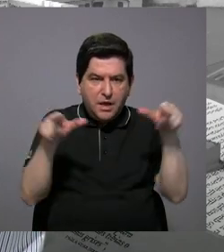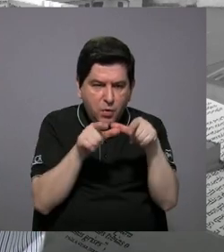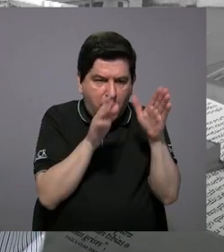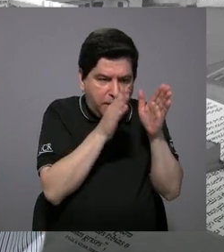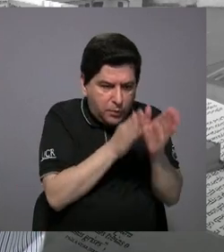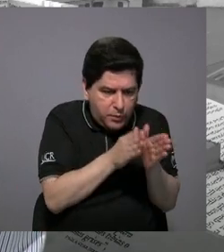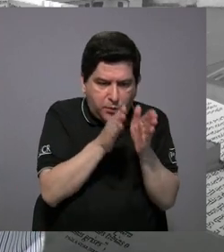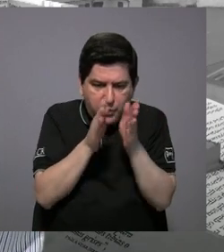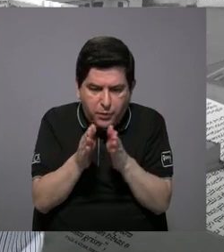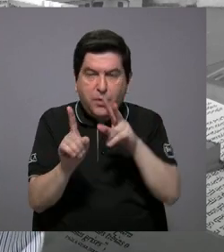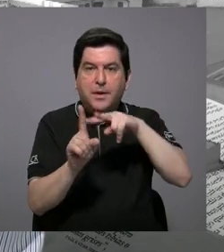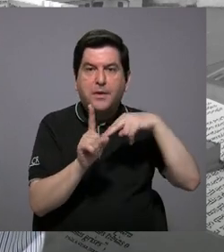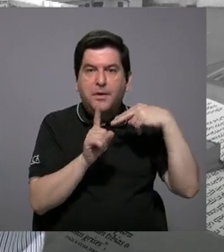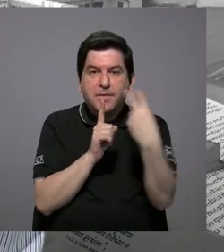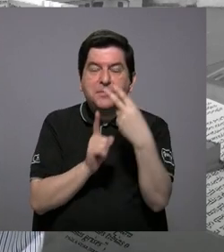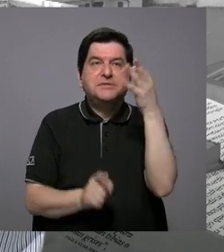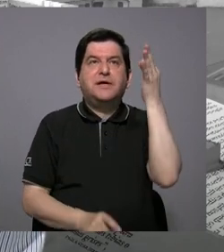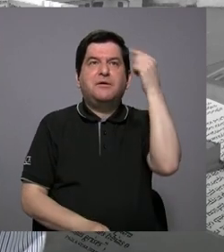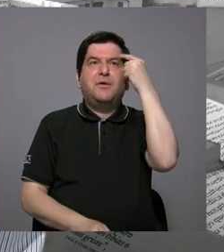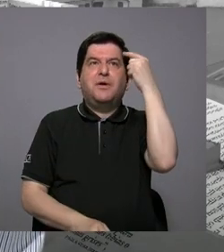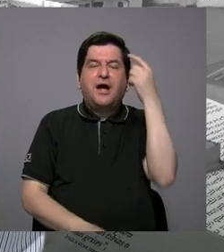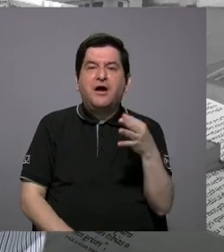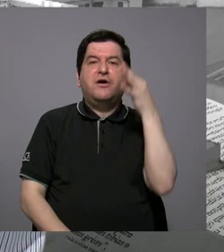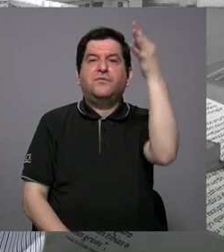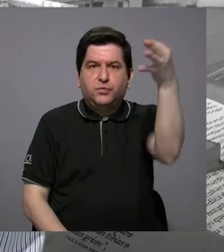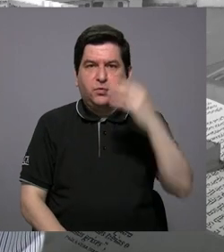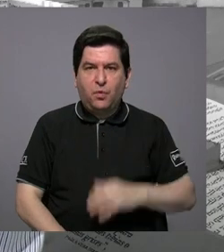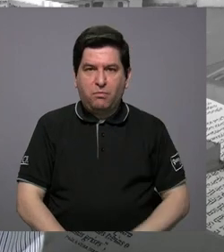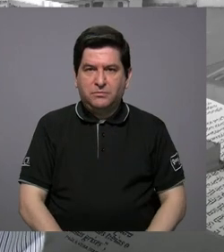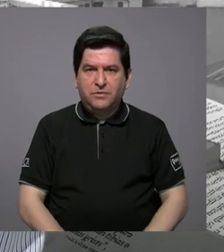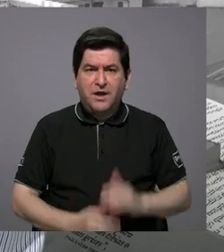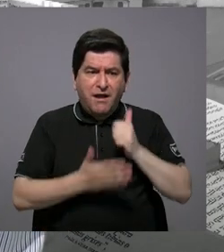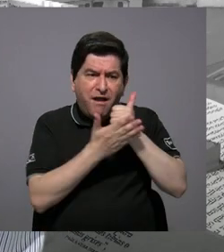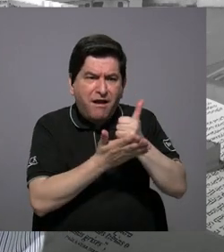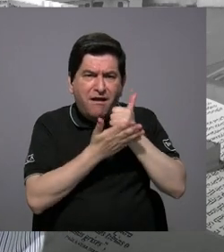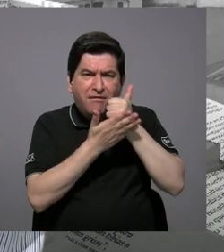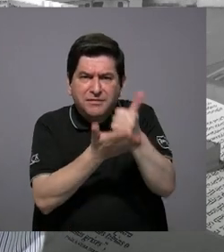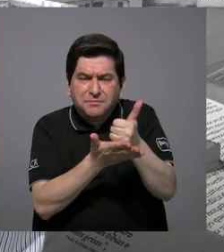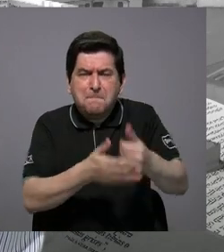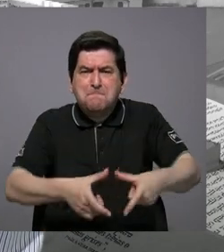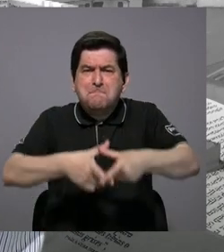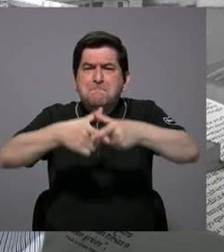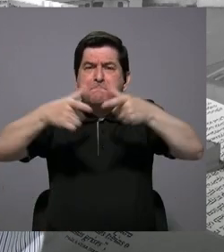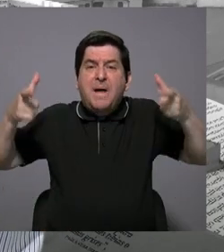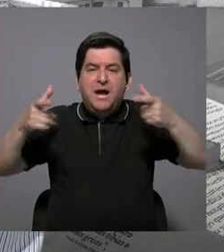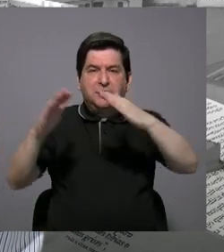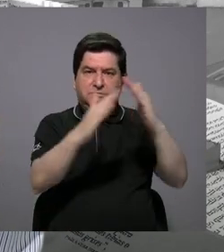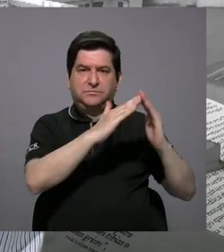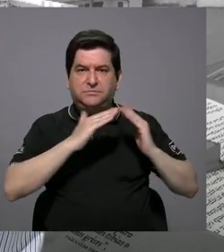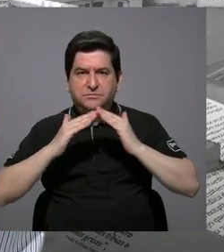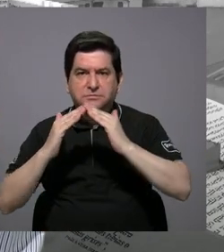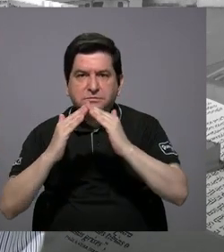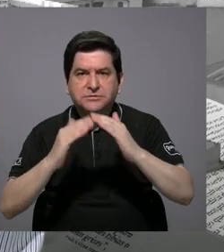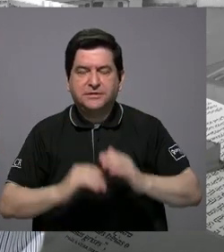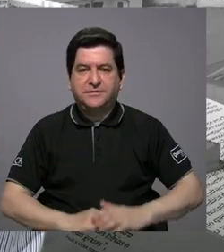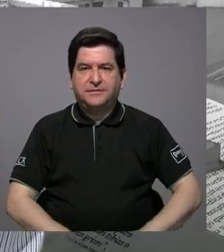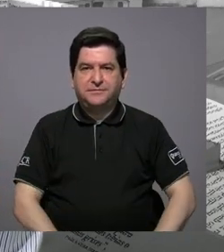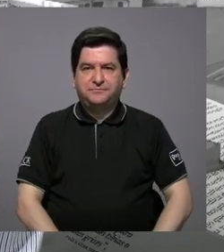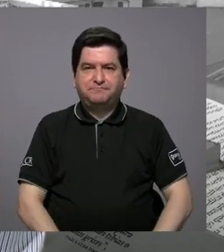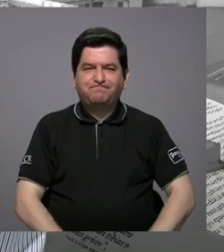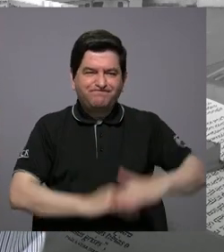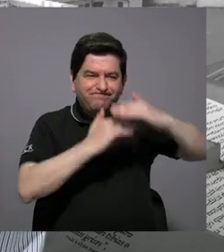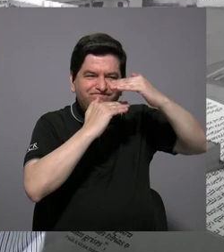con una perspectiva de futuro, tratando de ayudarle a la mayoría de la población y